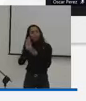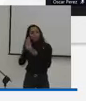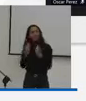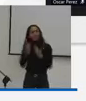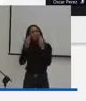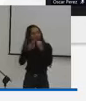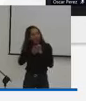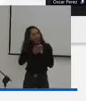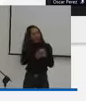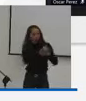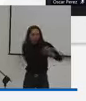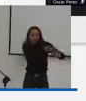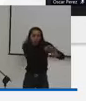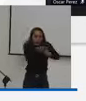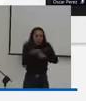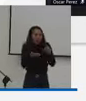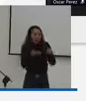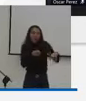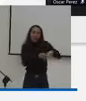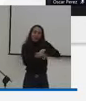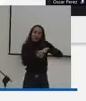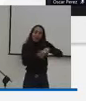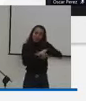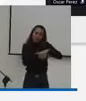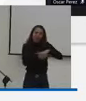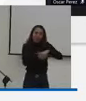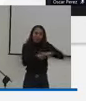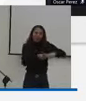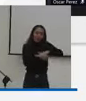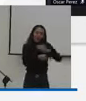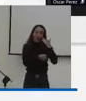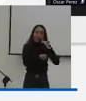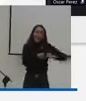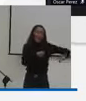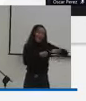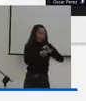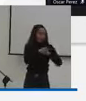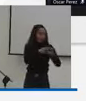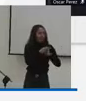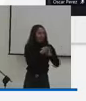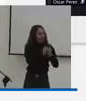a las diferentes problemáticas que tienen que sortear en su día a día.